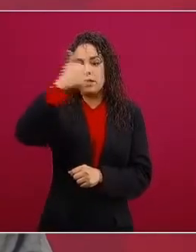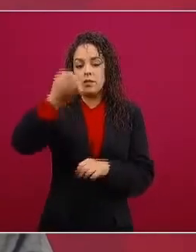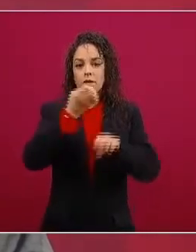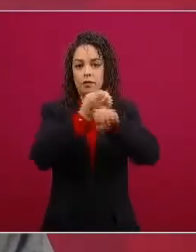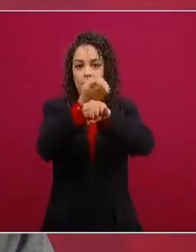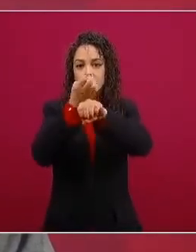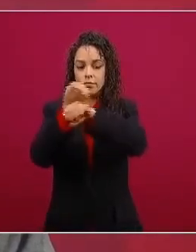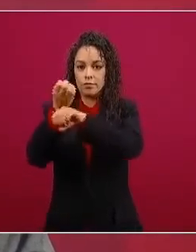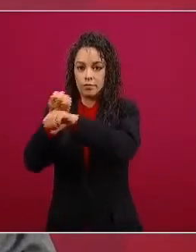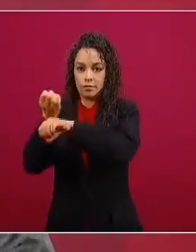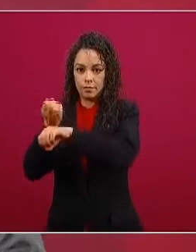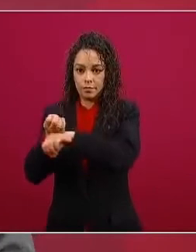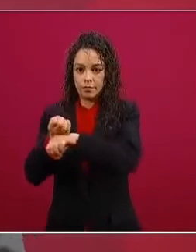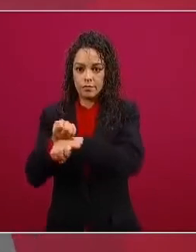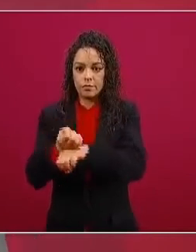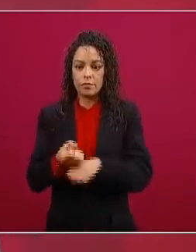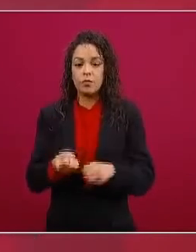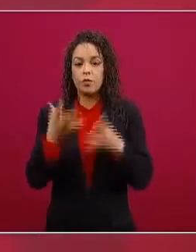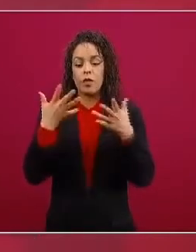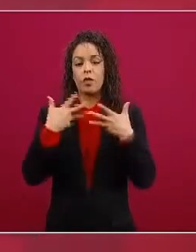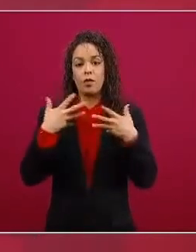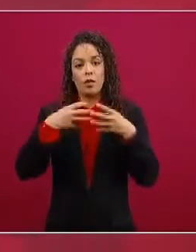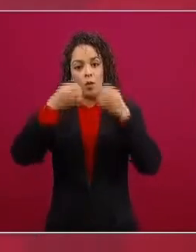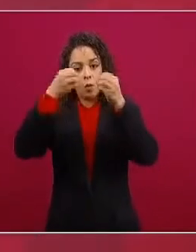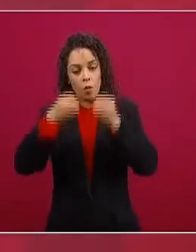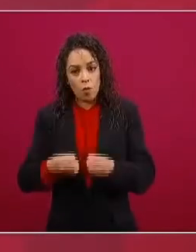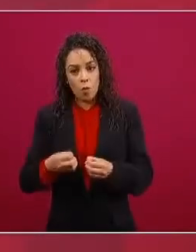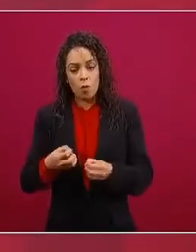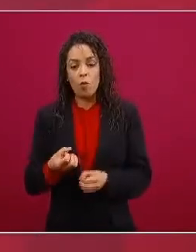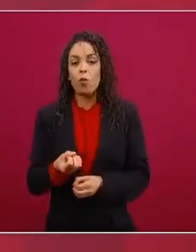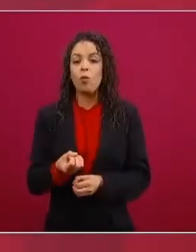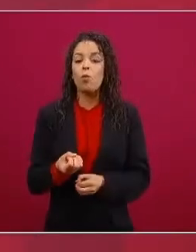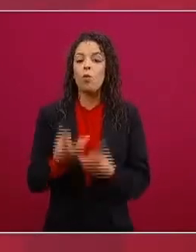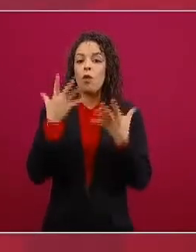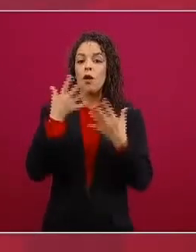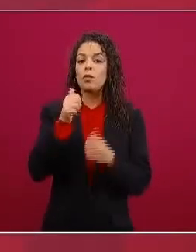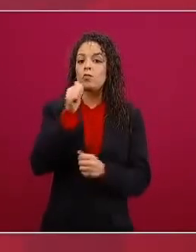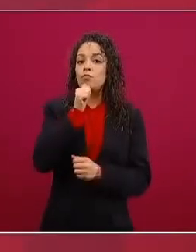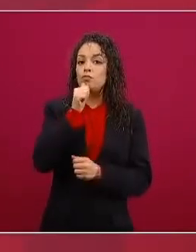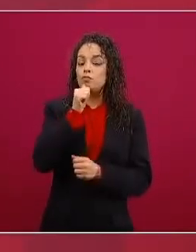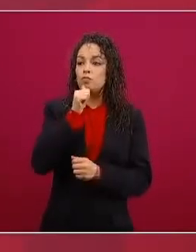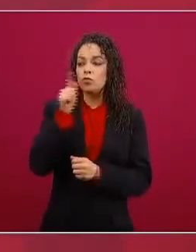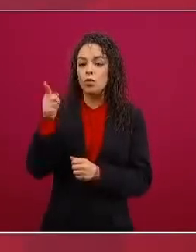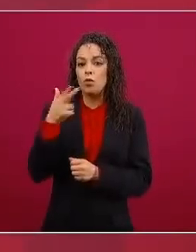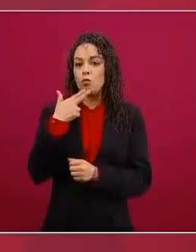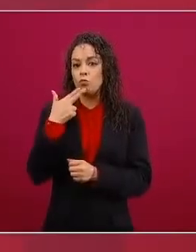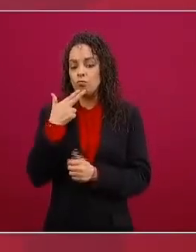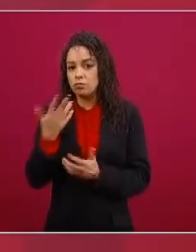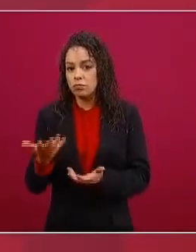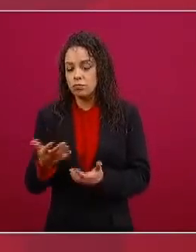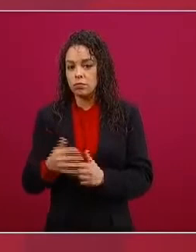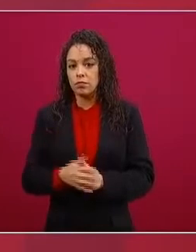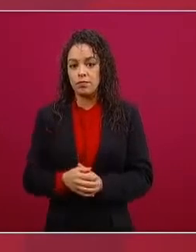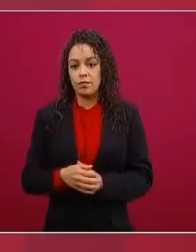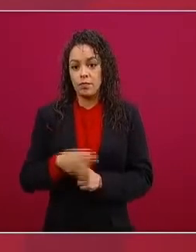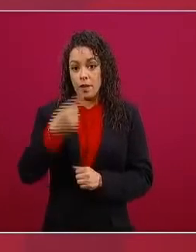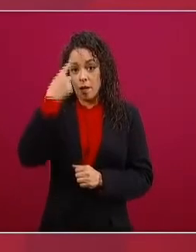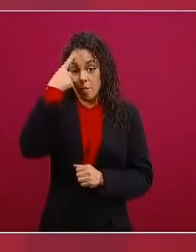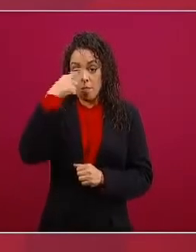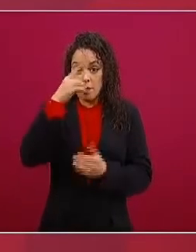ocupadas cuántas disponibles sólo para la atención